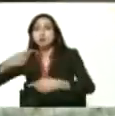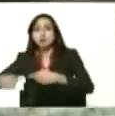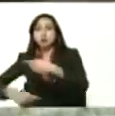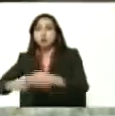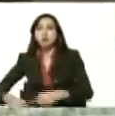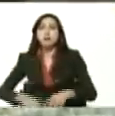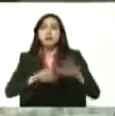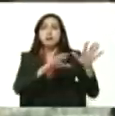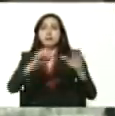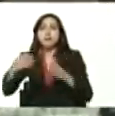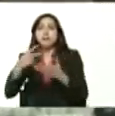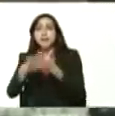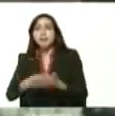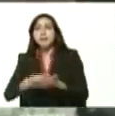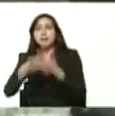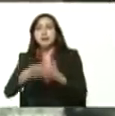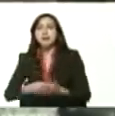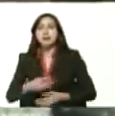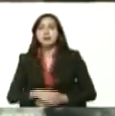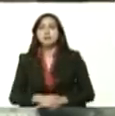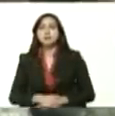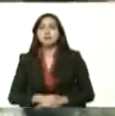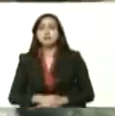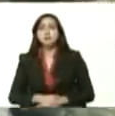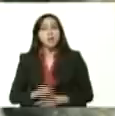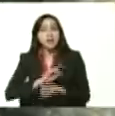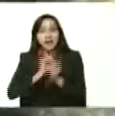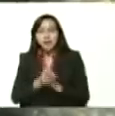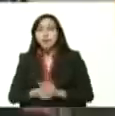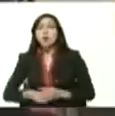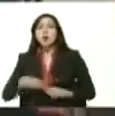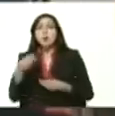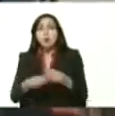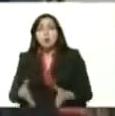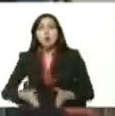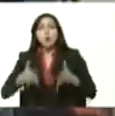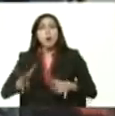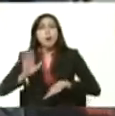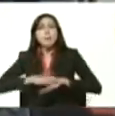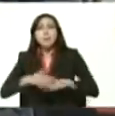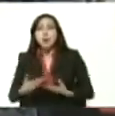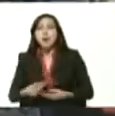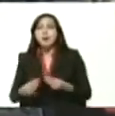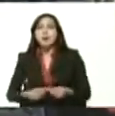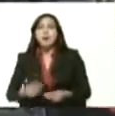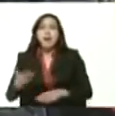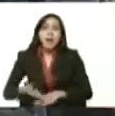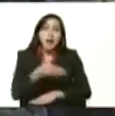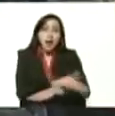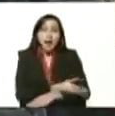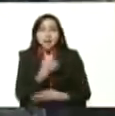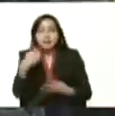60 mil kilos día ¿cómo hemos logrado eso? bueno en primer lugar hicimos toda una serie de modificaciones